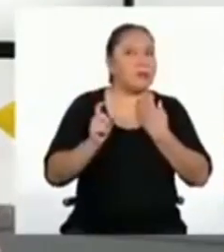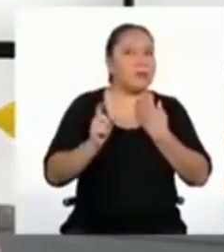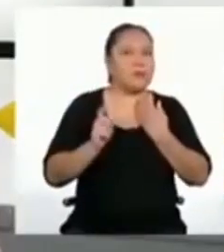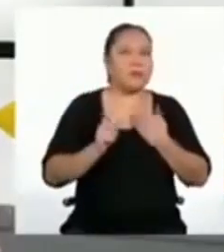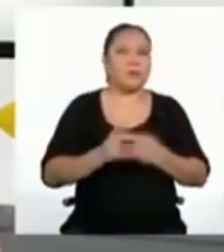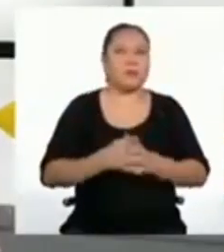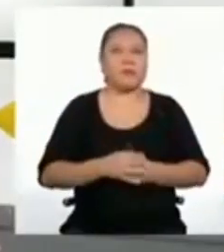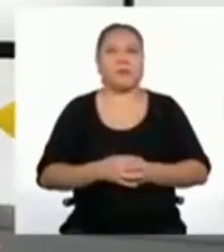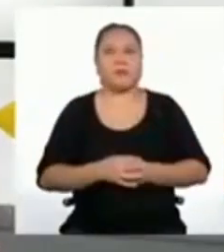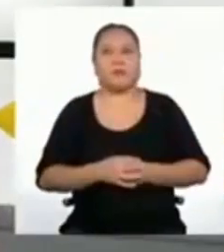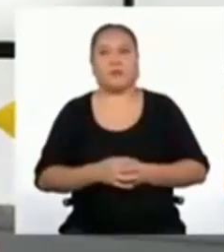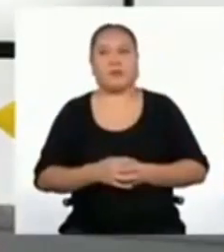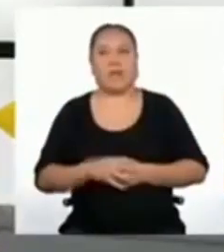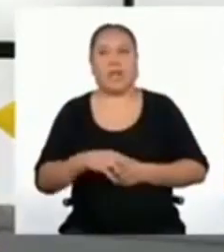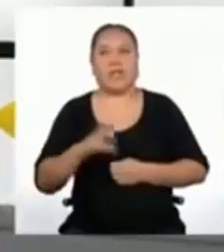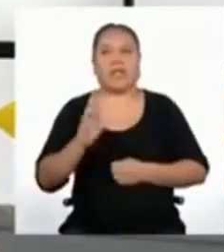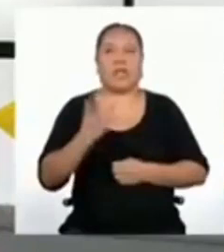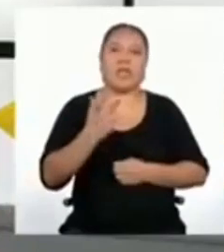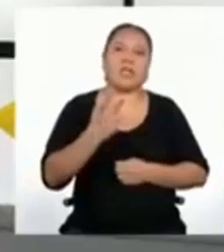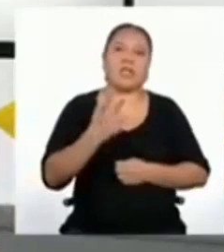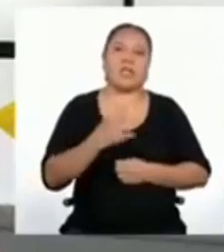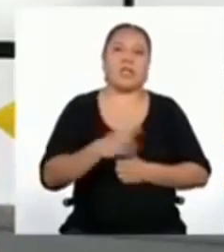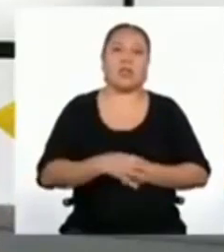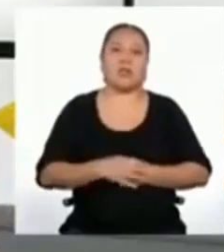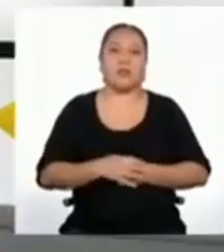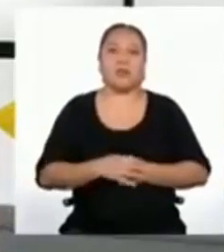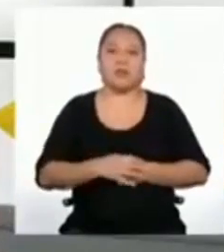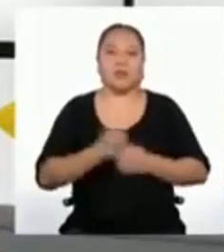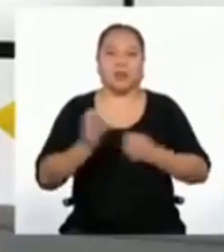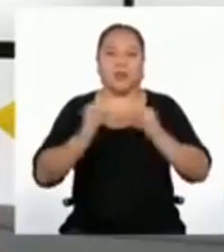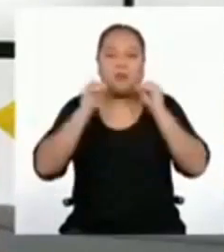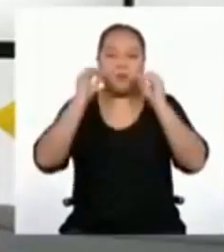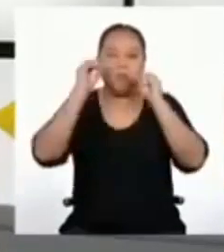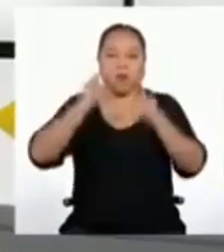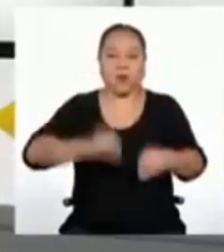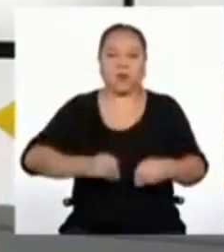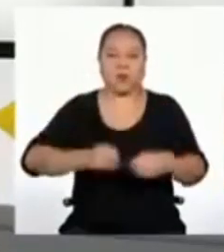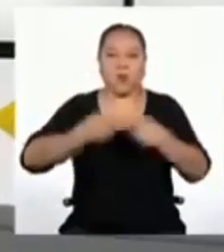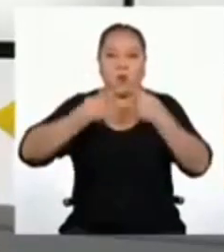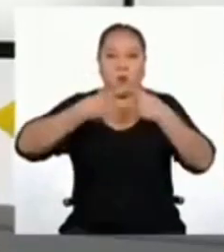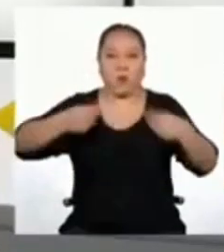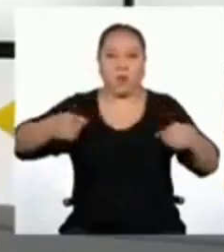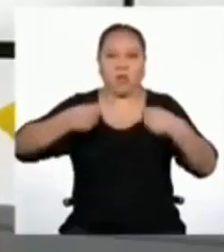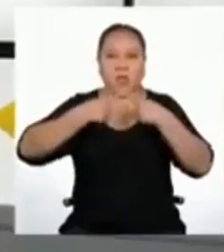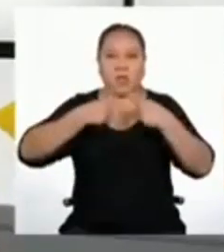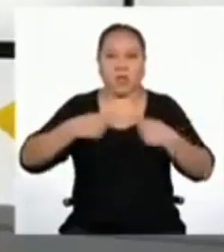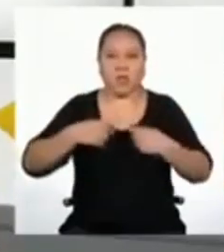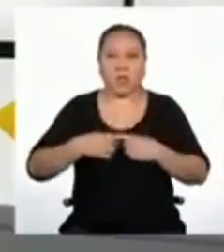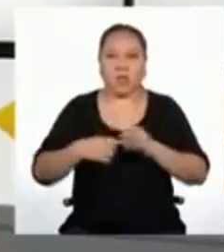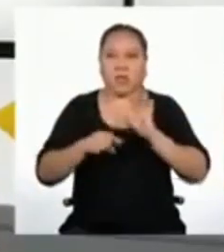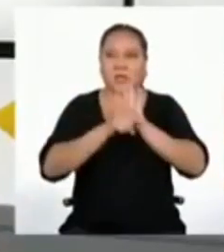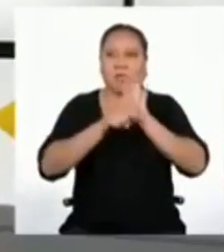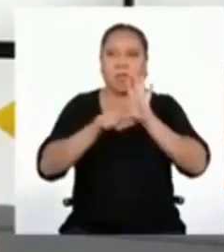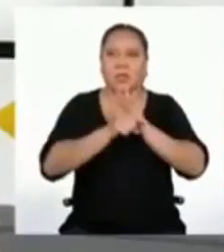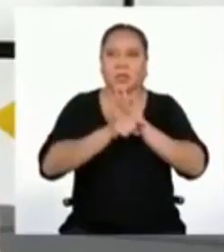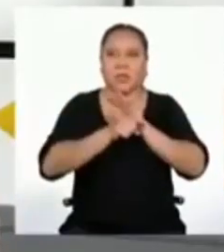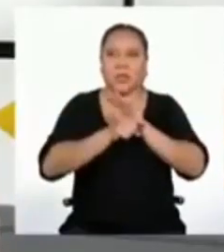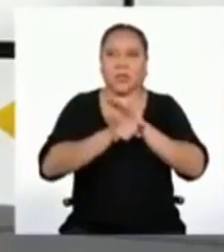Tercera. ¿Has publicado un mensaje negativo en redes sociales?